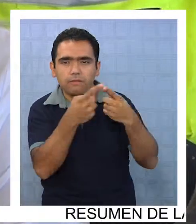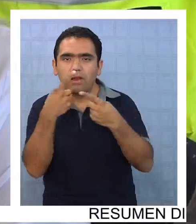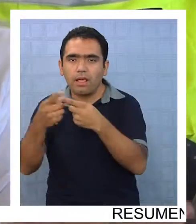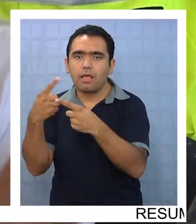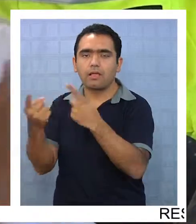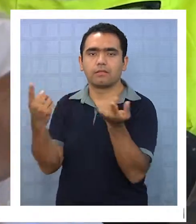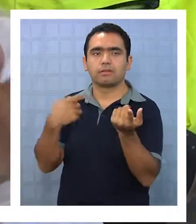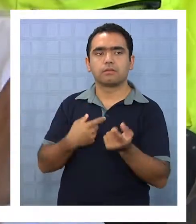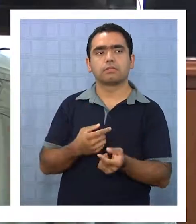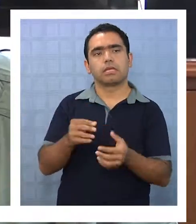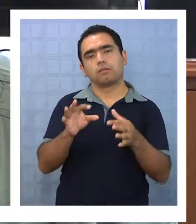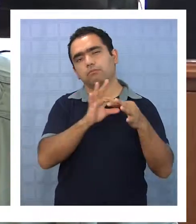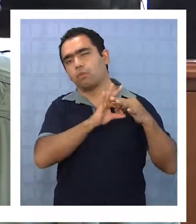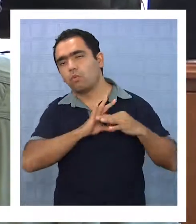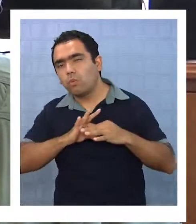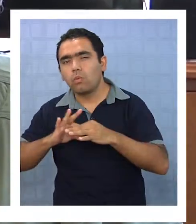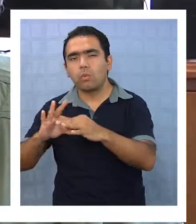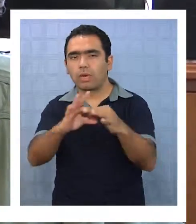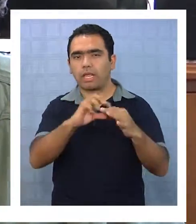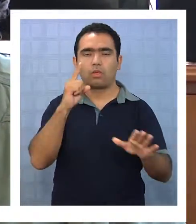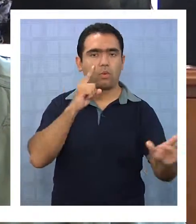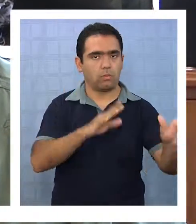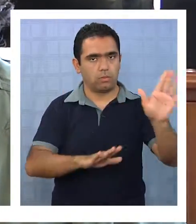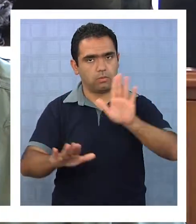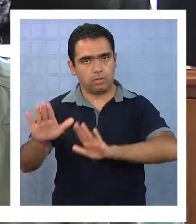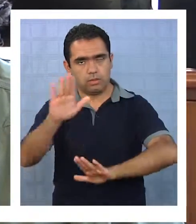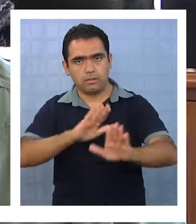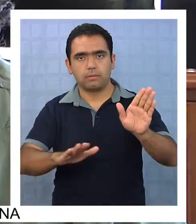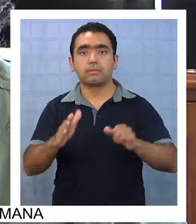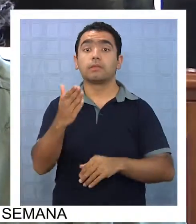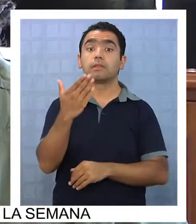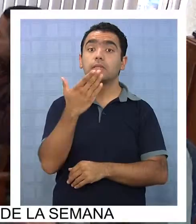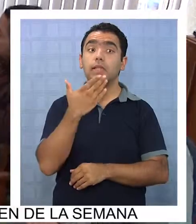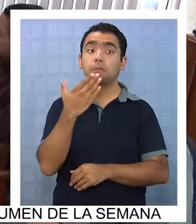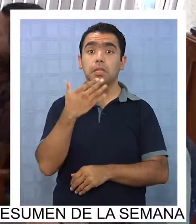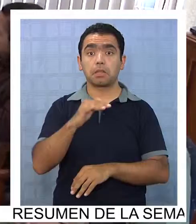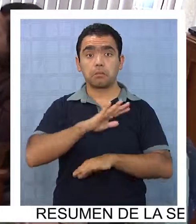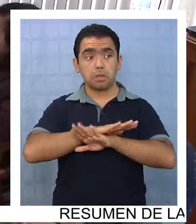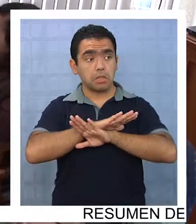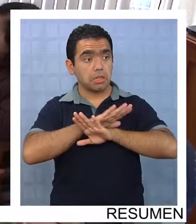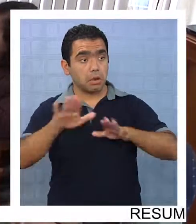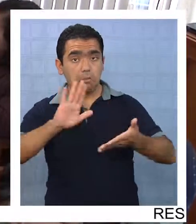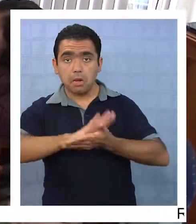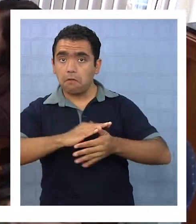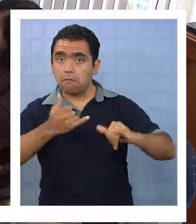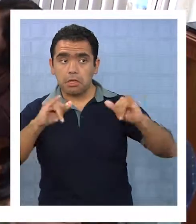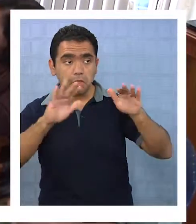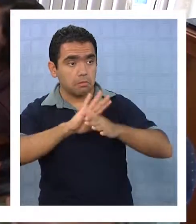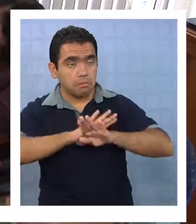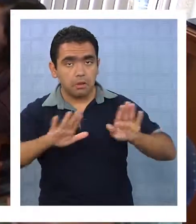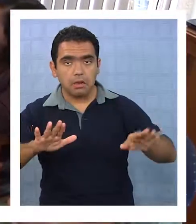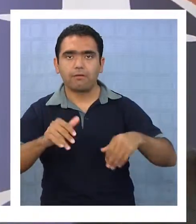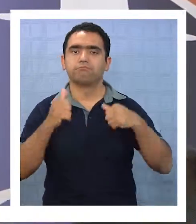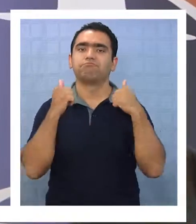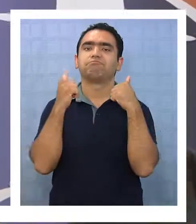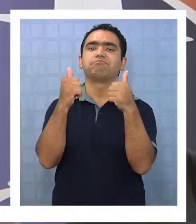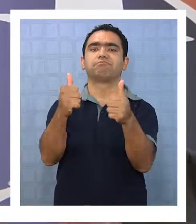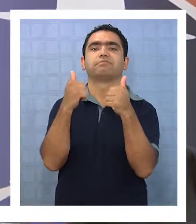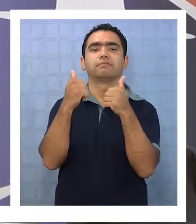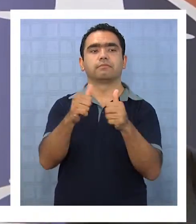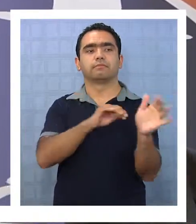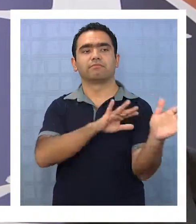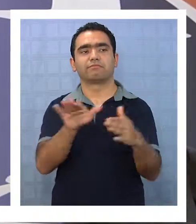ser uno solo en materia de prevención y poder decir cuando termine la tirana que no fue muy bien en esos aspectos.